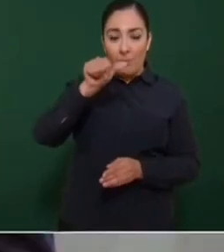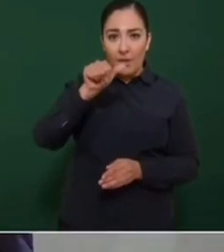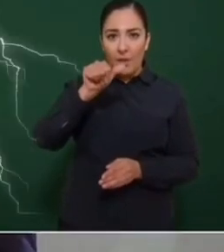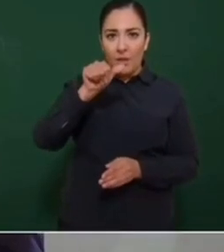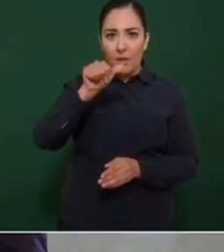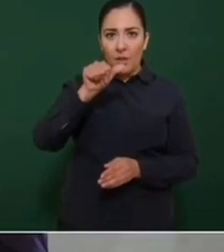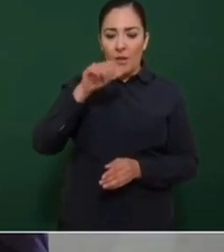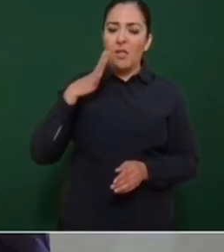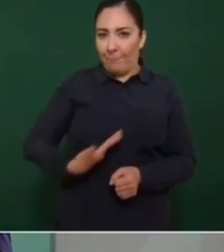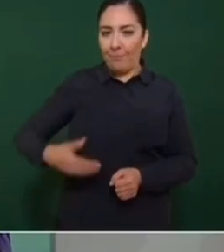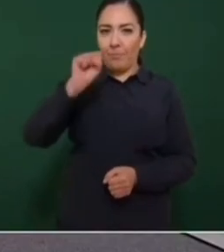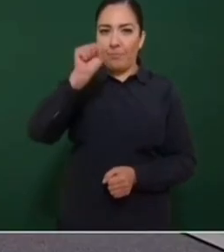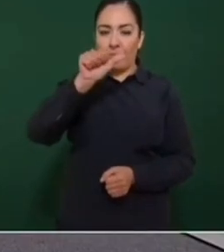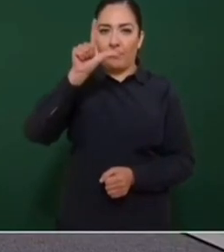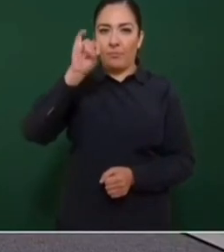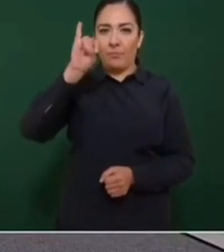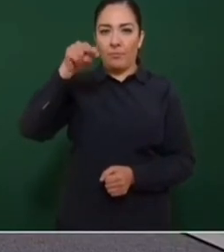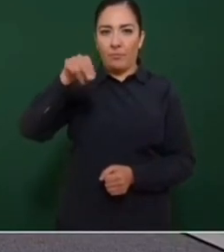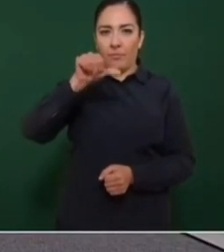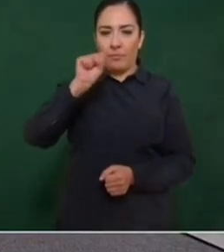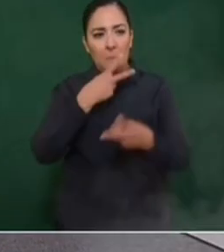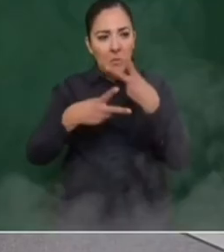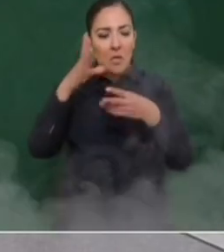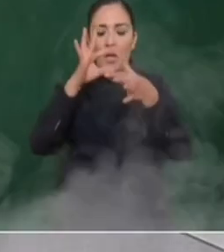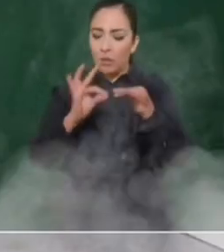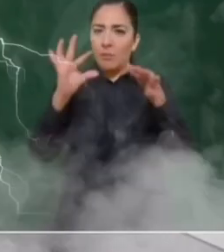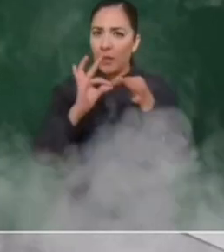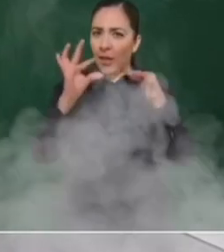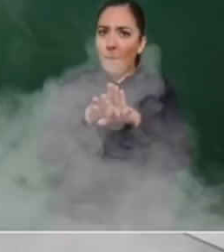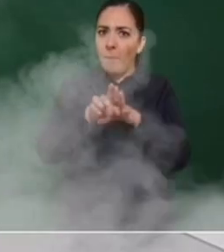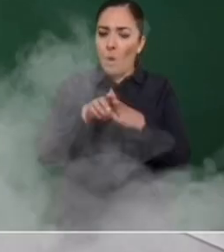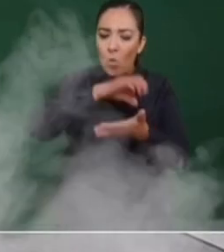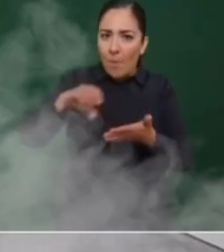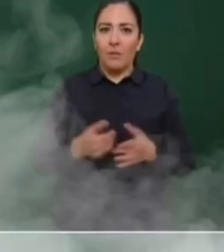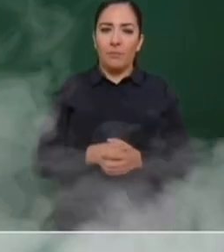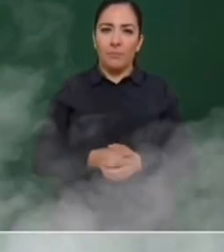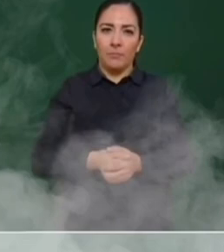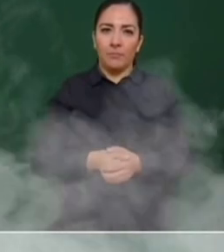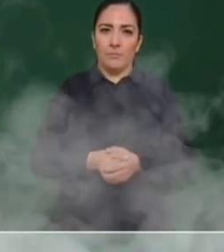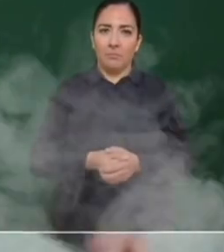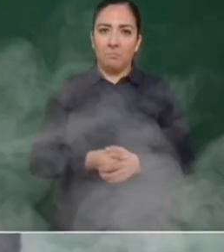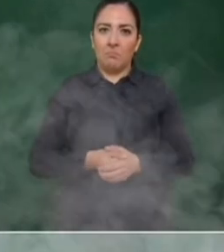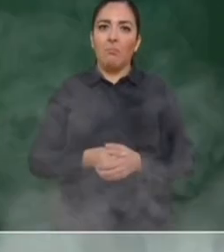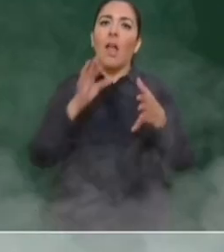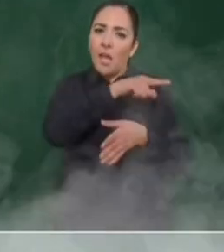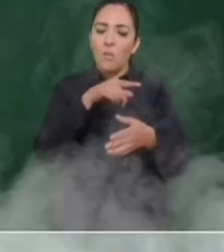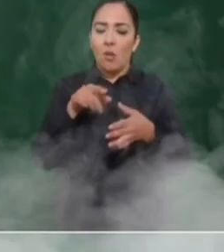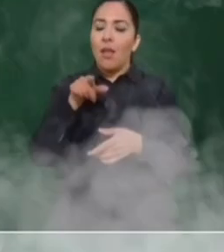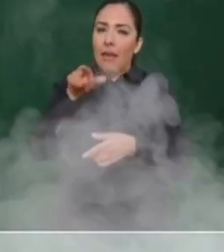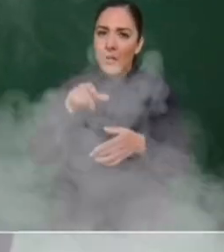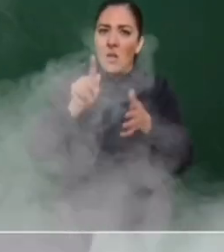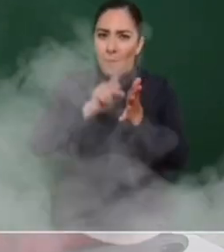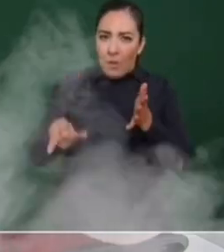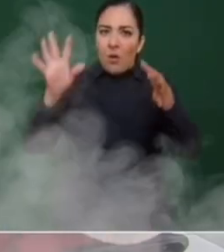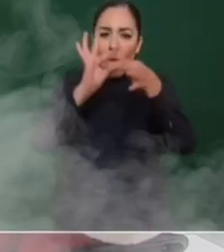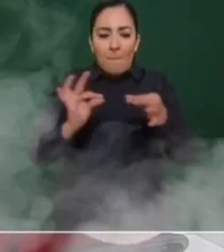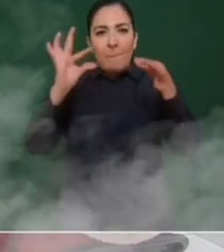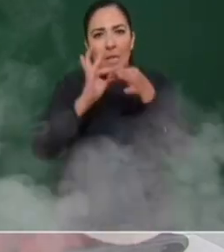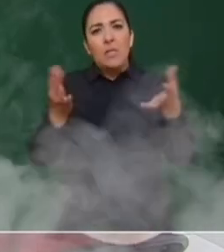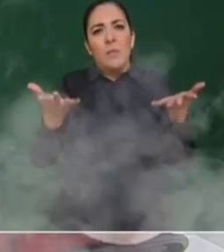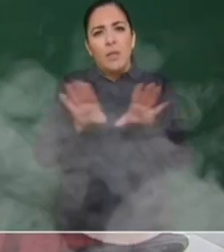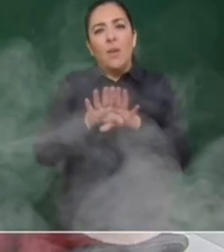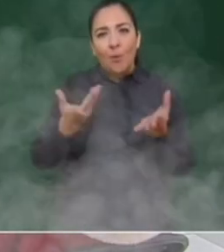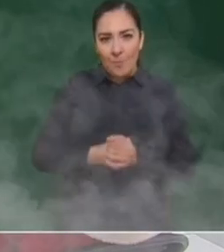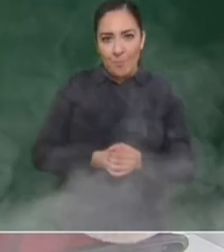con Salinas de Gortar. Sería bueno que hasta explicaran cómo adquirieron el terreno, el edificio, que expliquen eso. Y pues